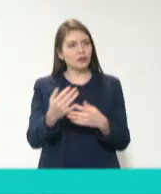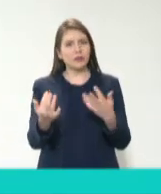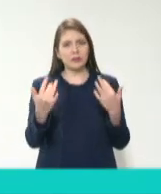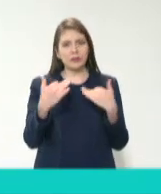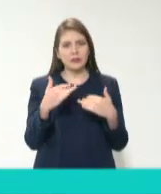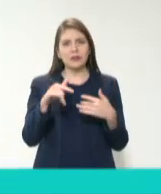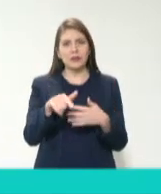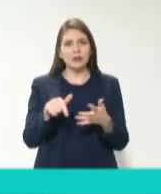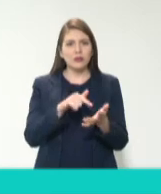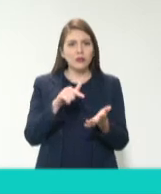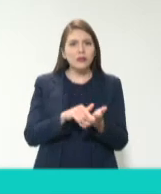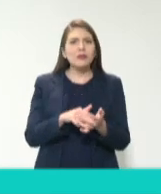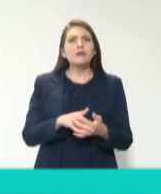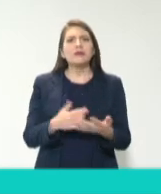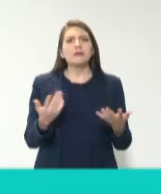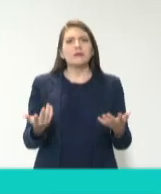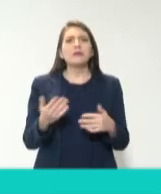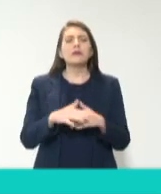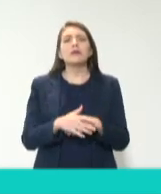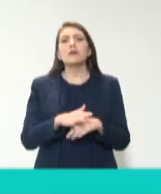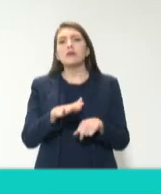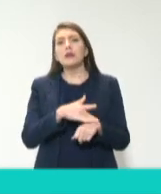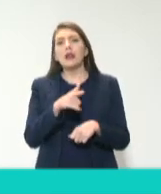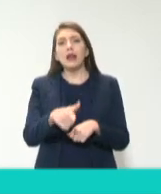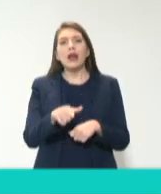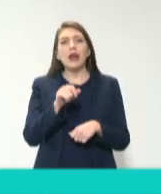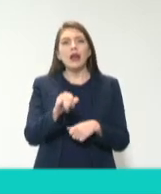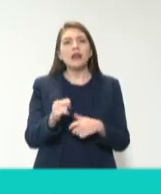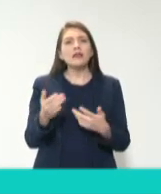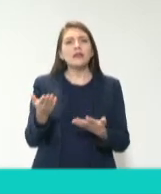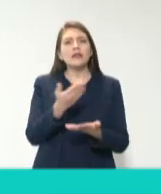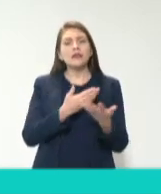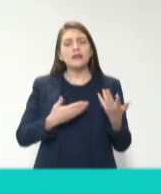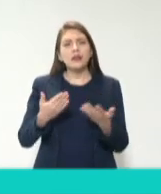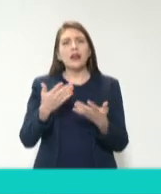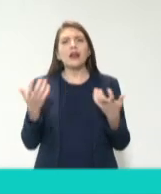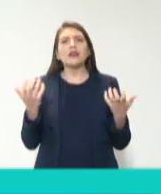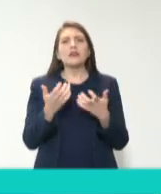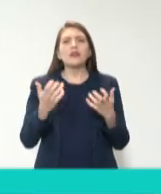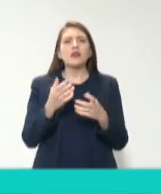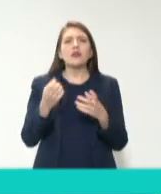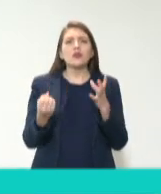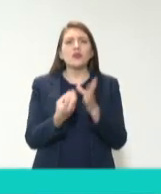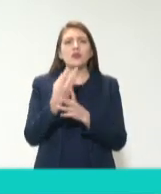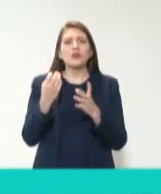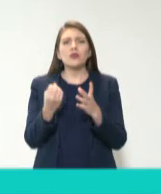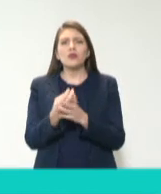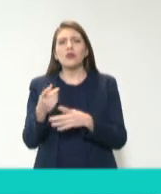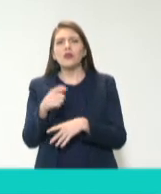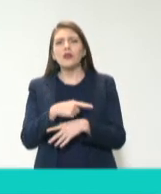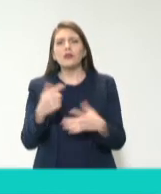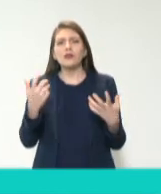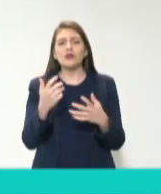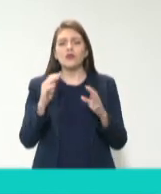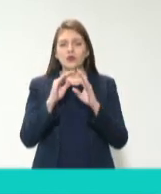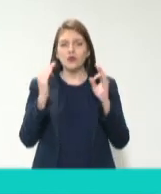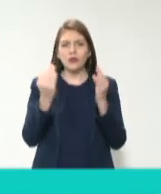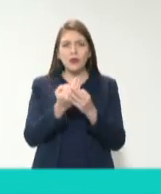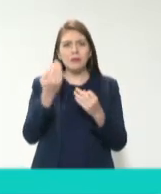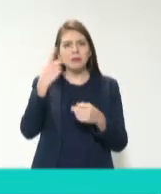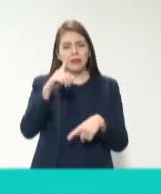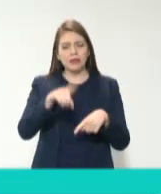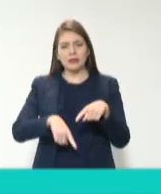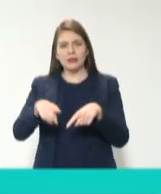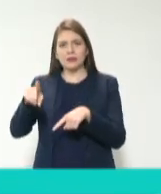conversando, es como construimos las nuevas miradas de combate a la corrupción. También